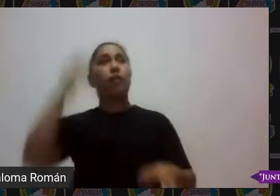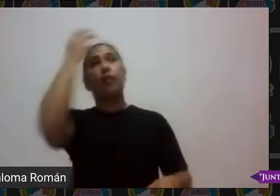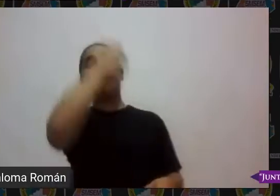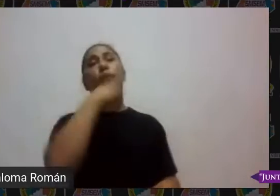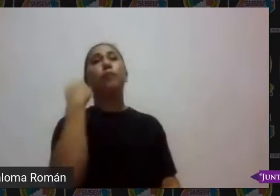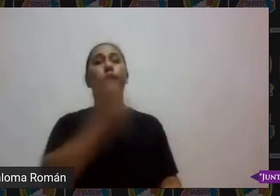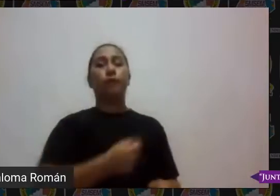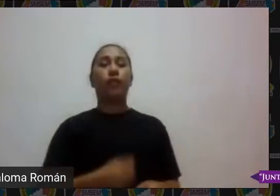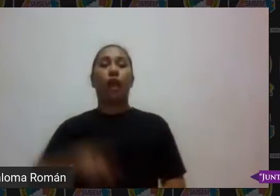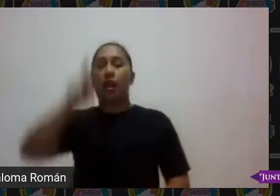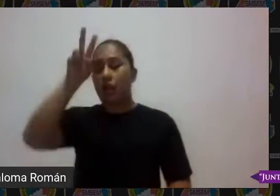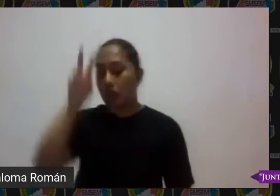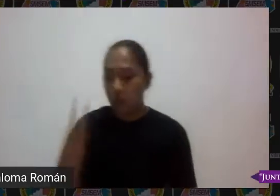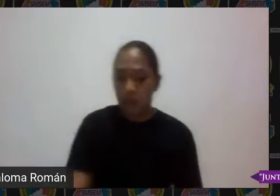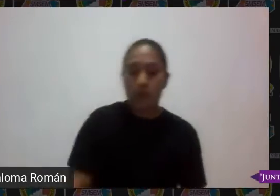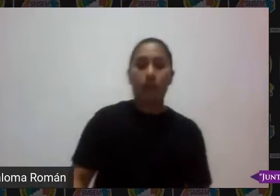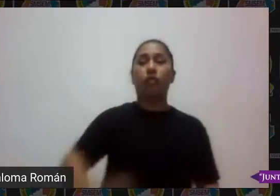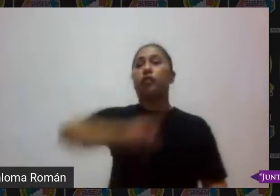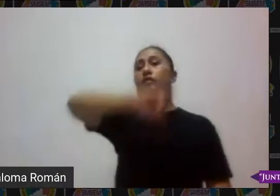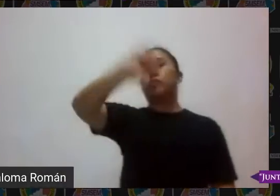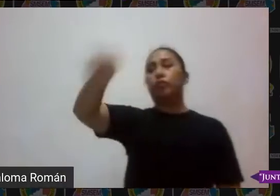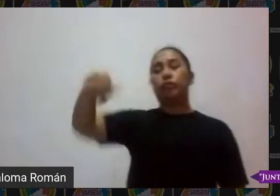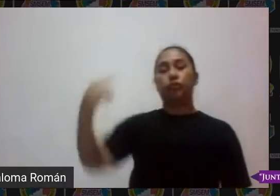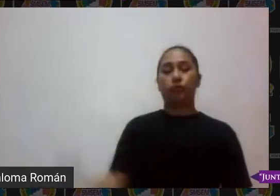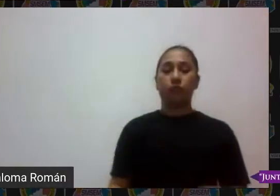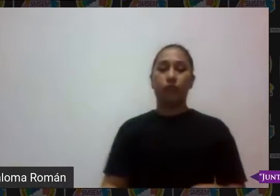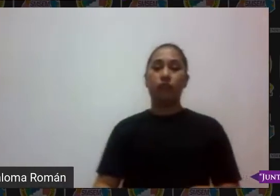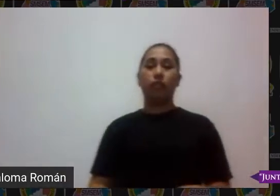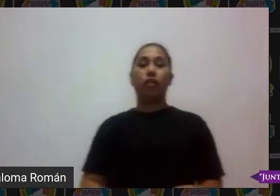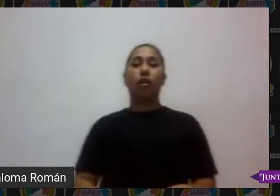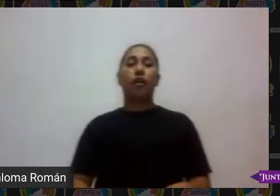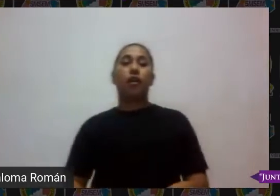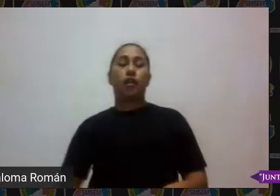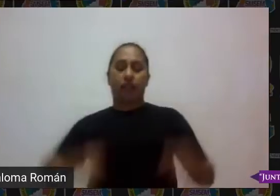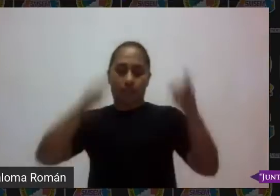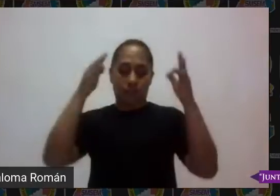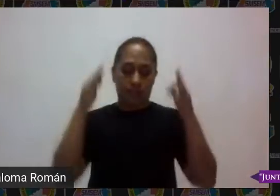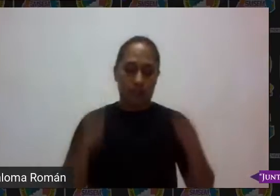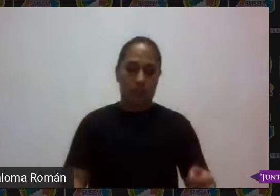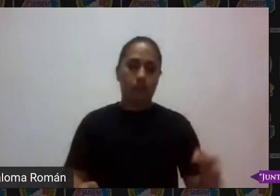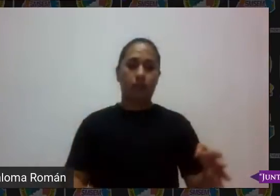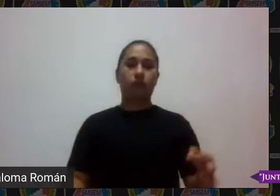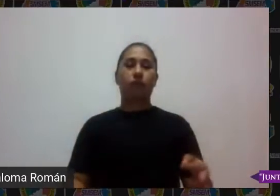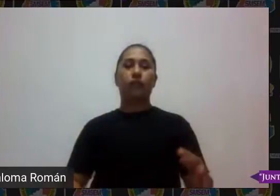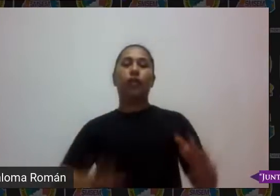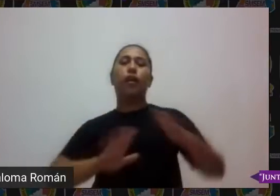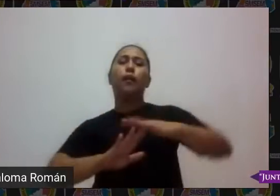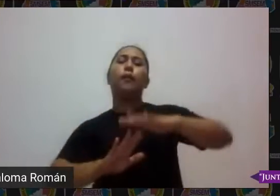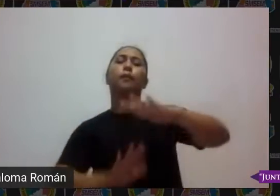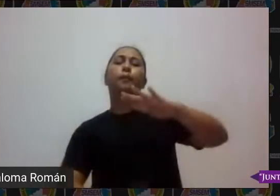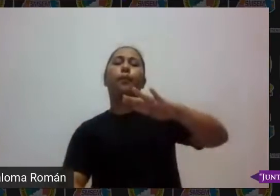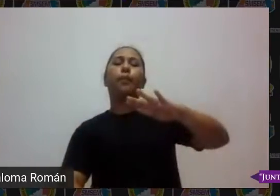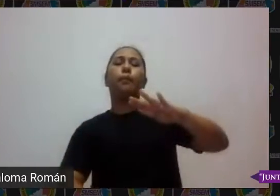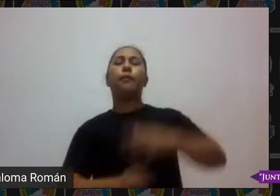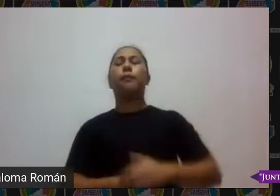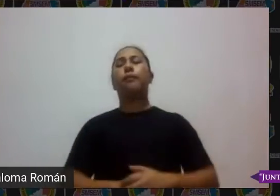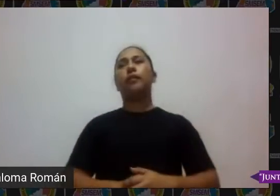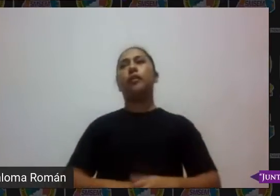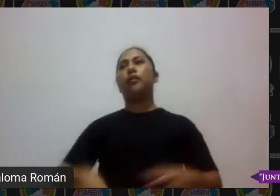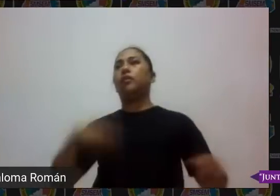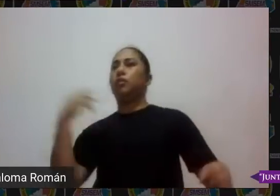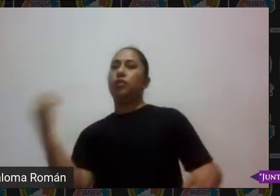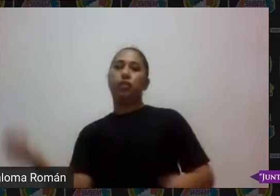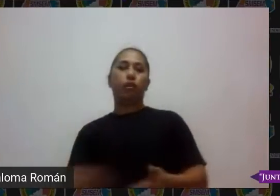la verdadera injusticia social es que se aplica salen bajos se vuelve a aplicar